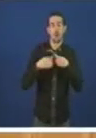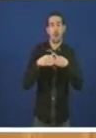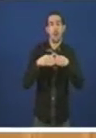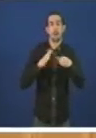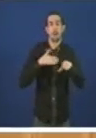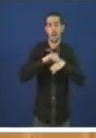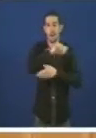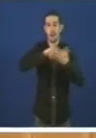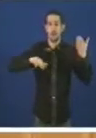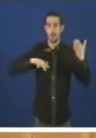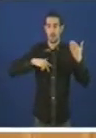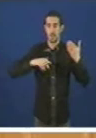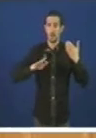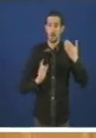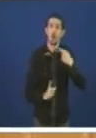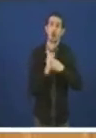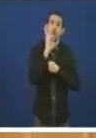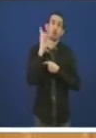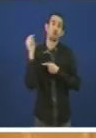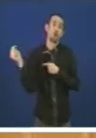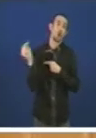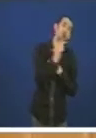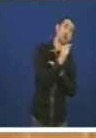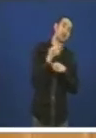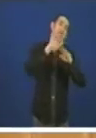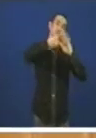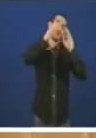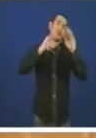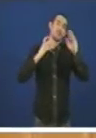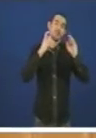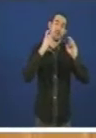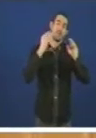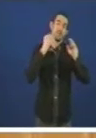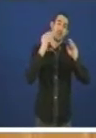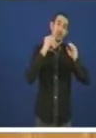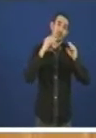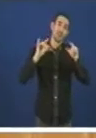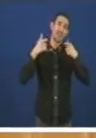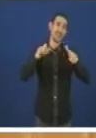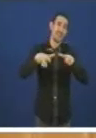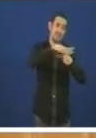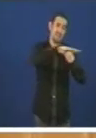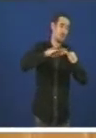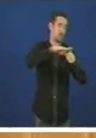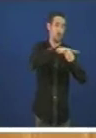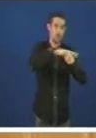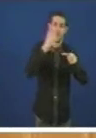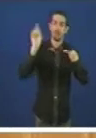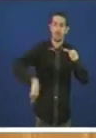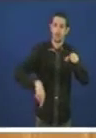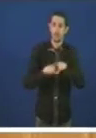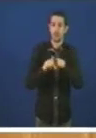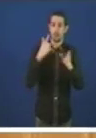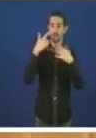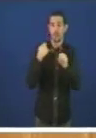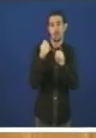para o noroeste da comunidade e concretamente para Ferrolterra E tamén destacando a labor feita